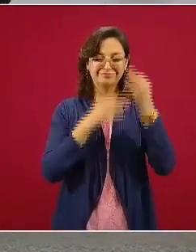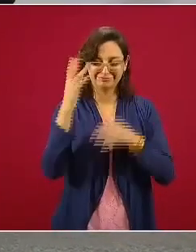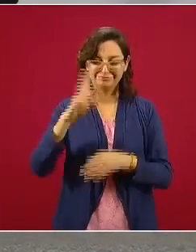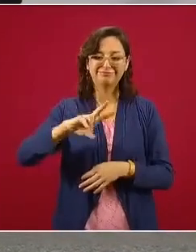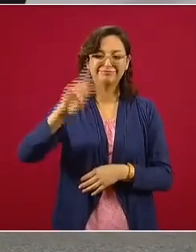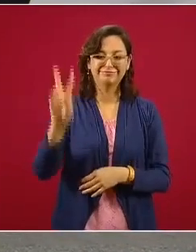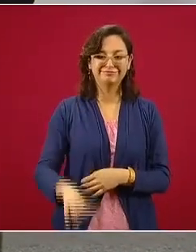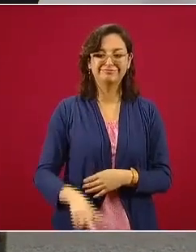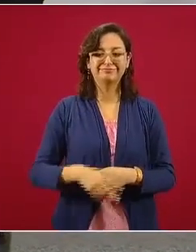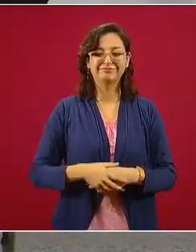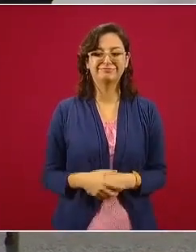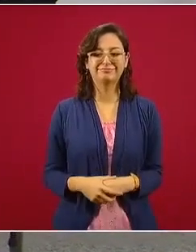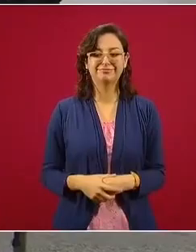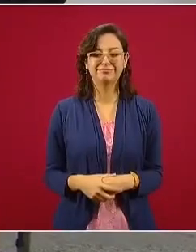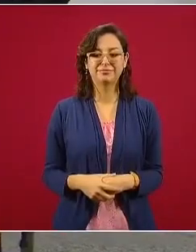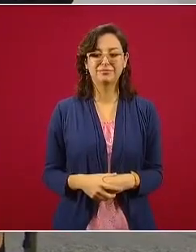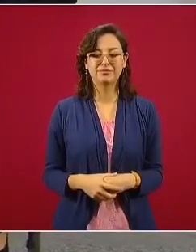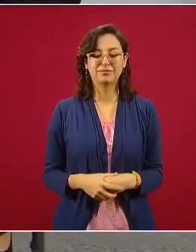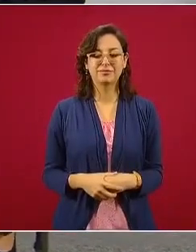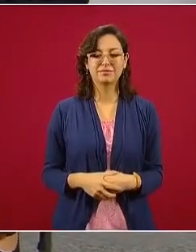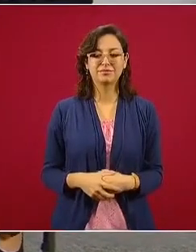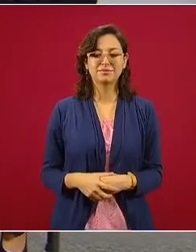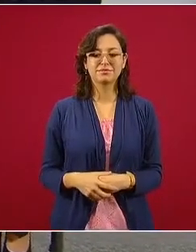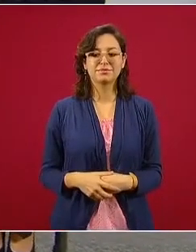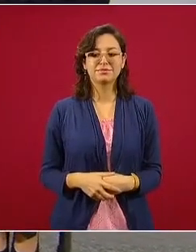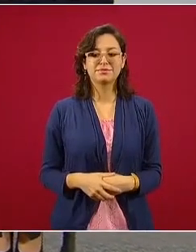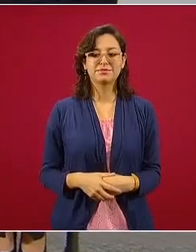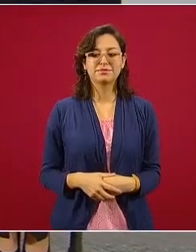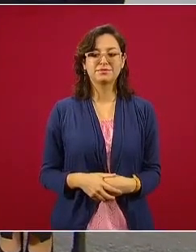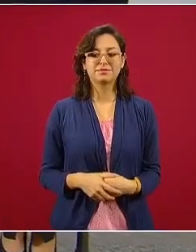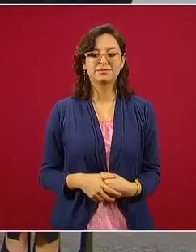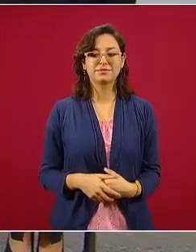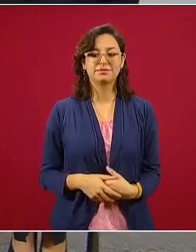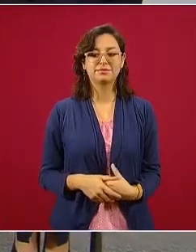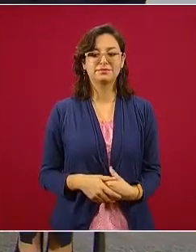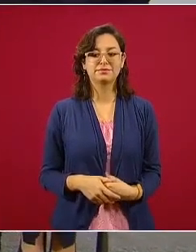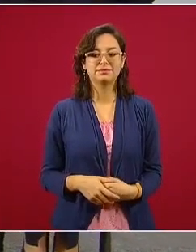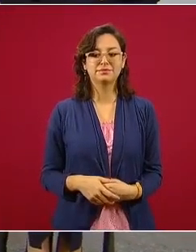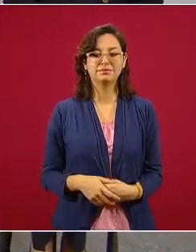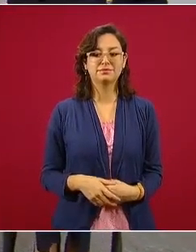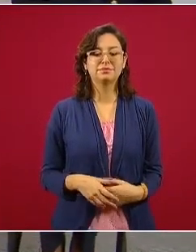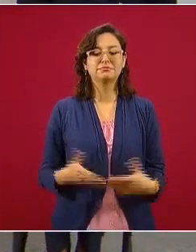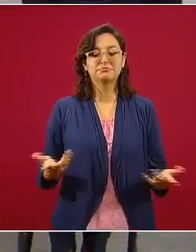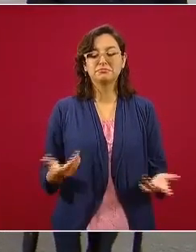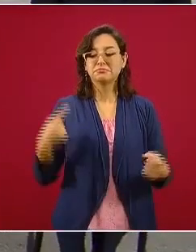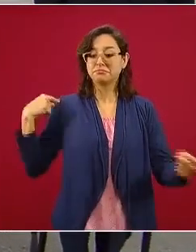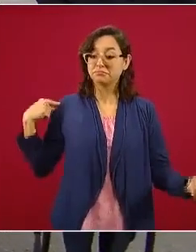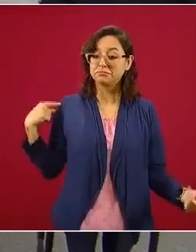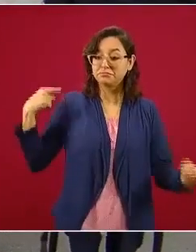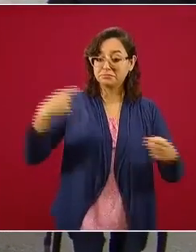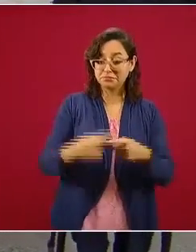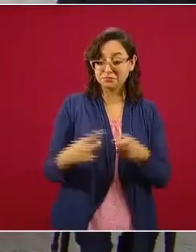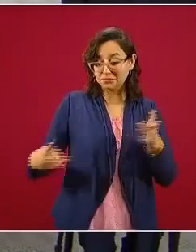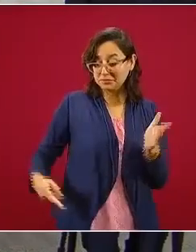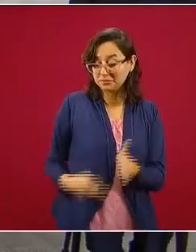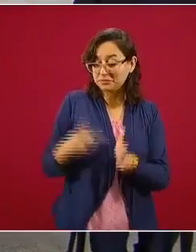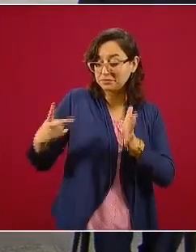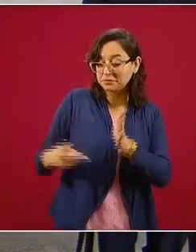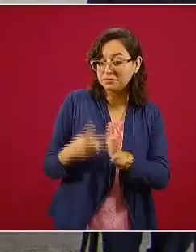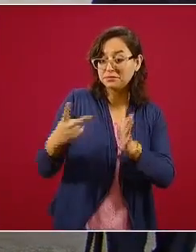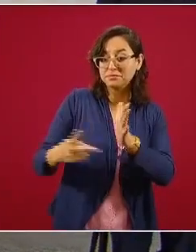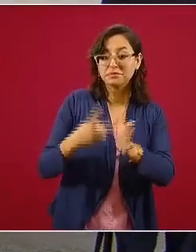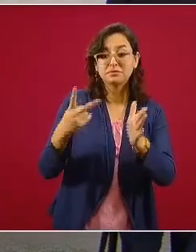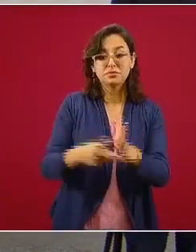como ha venido sucediendo, muchas organizaciones,